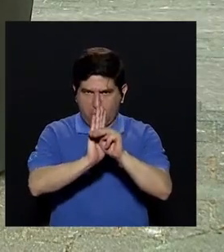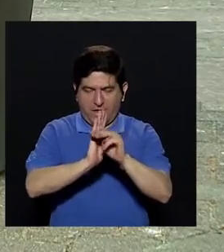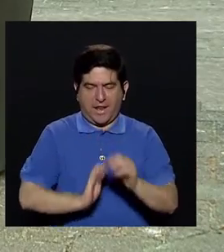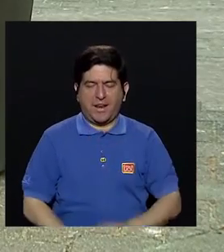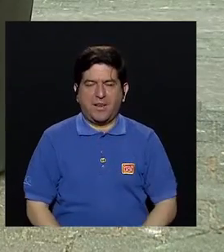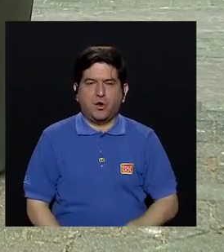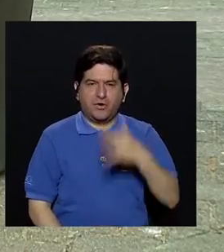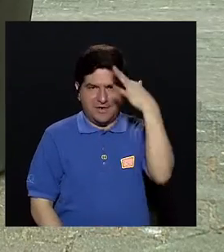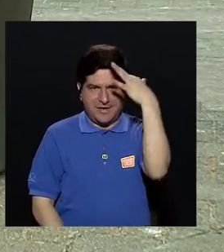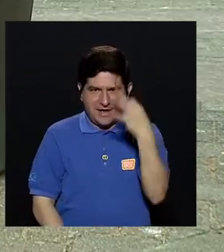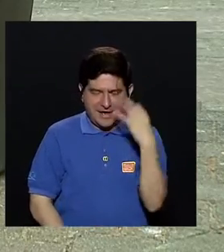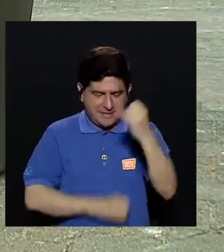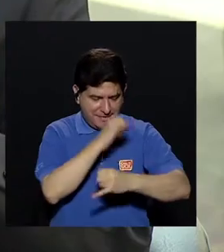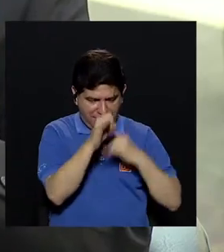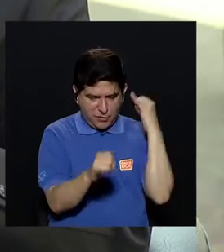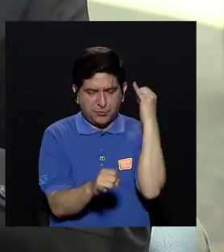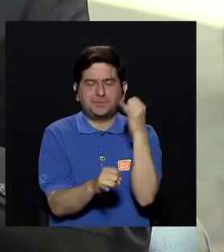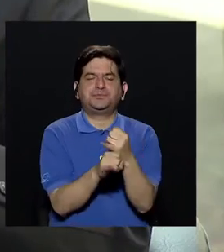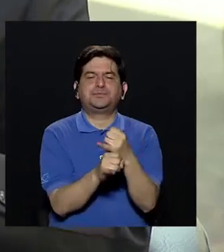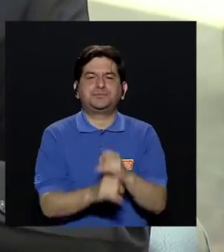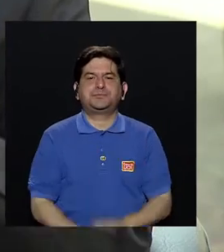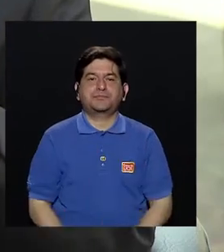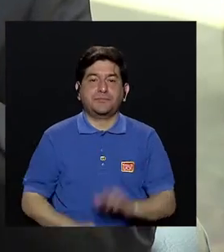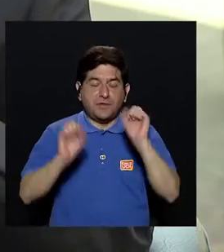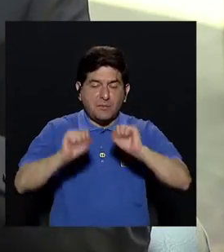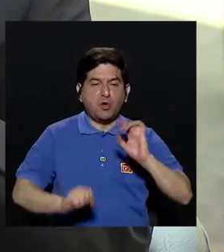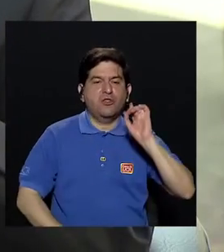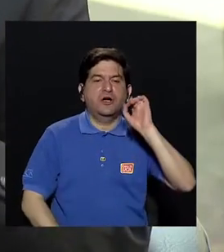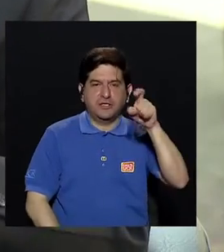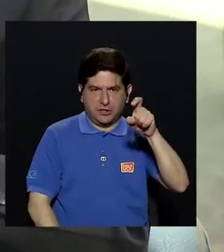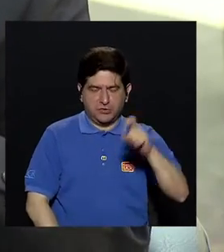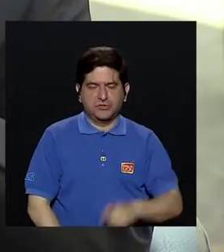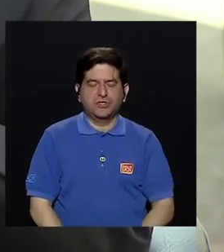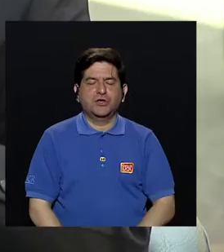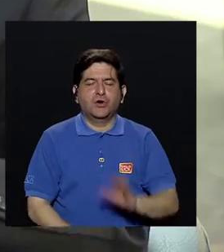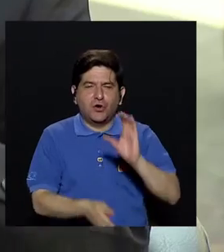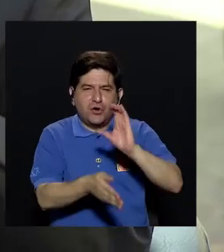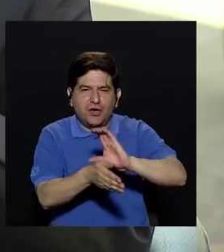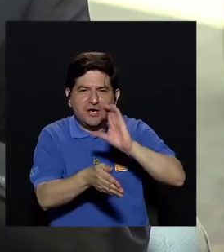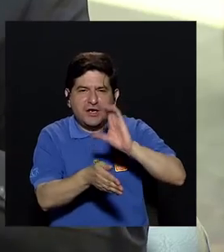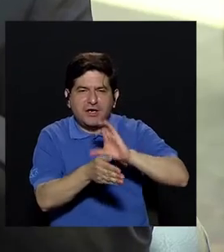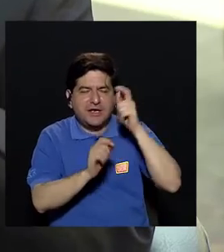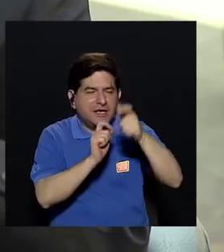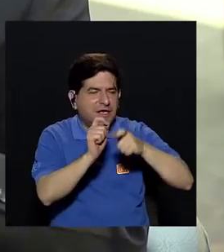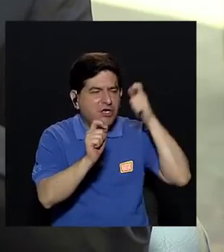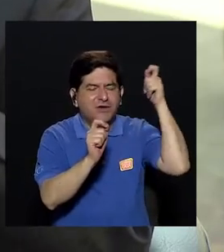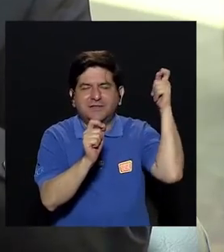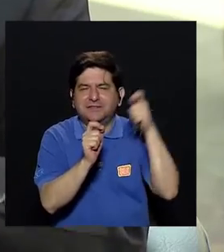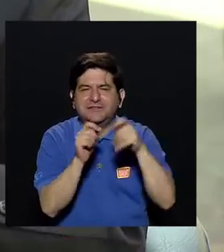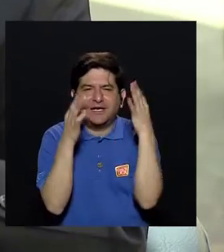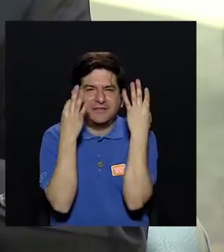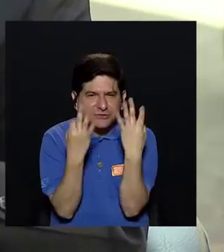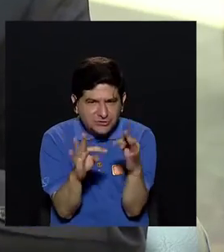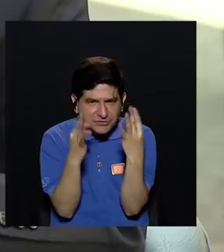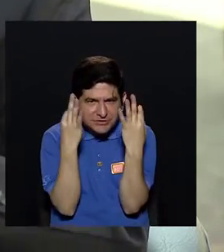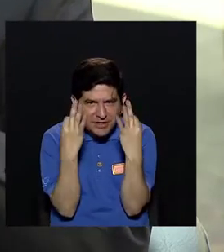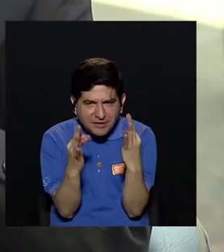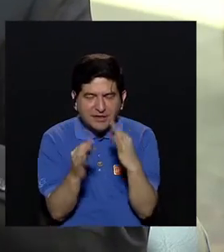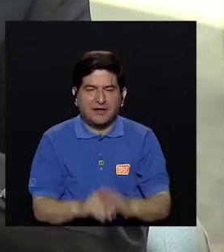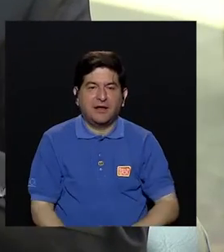basado en criterios internacionales para hacer el diagnóstico clínico lo más exacto posible.